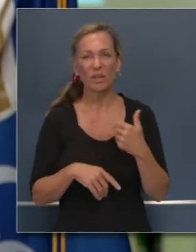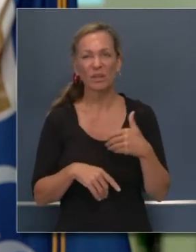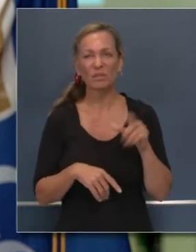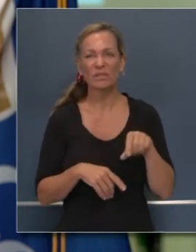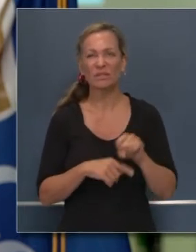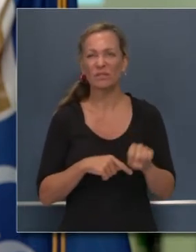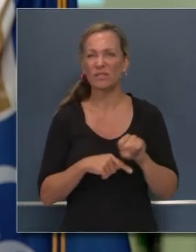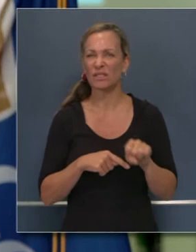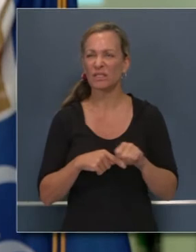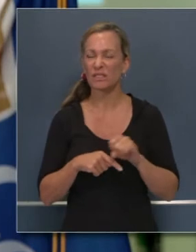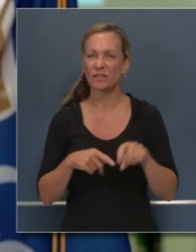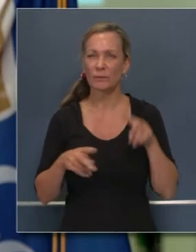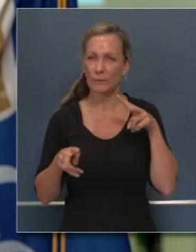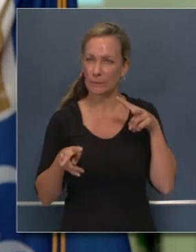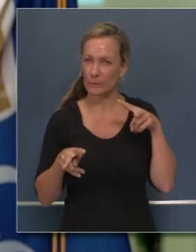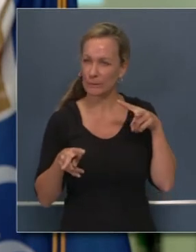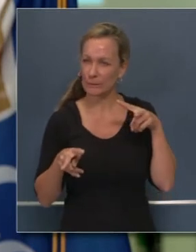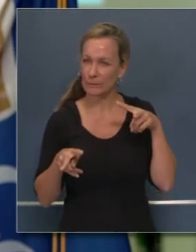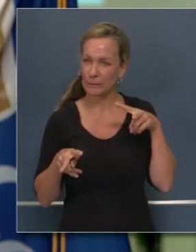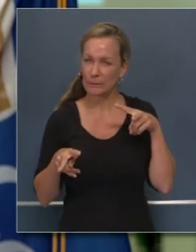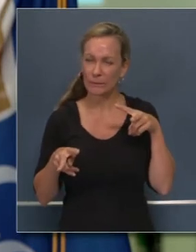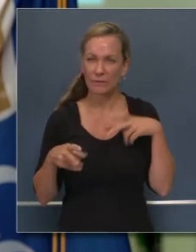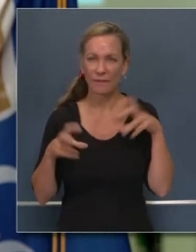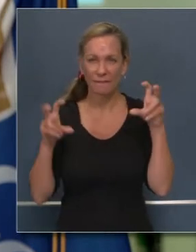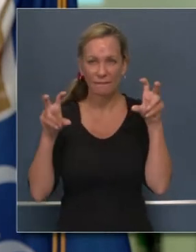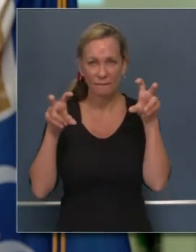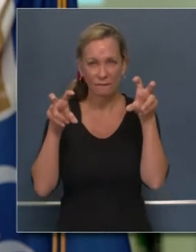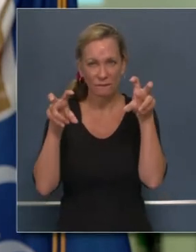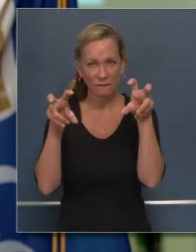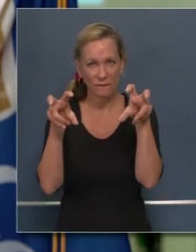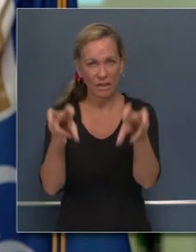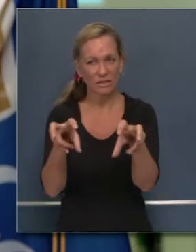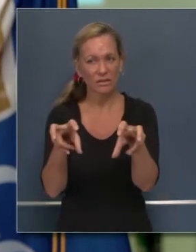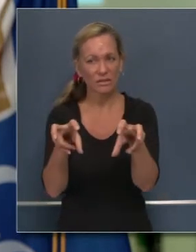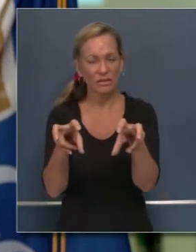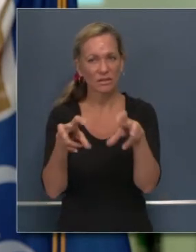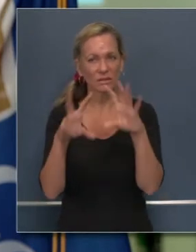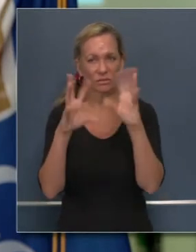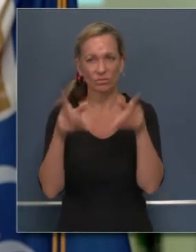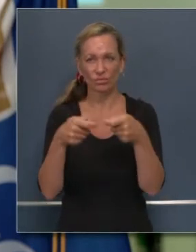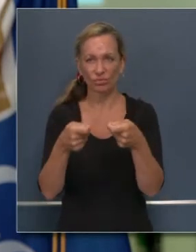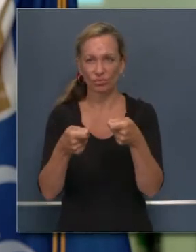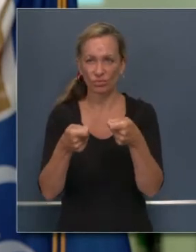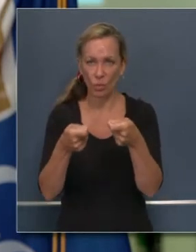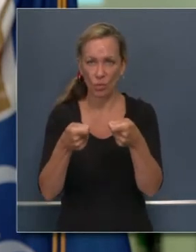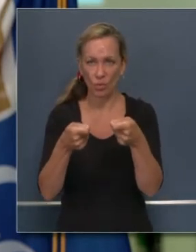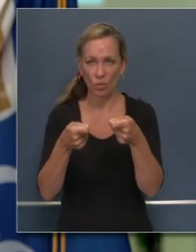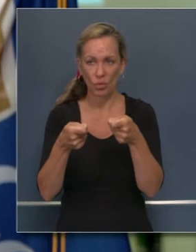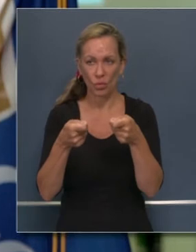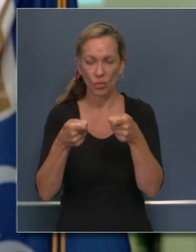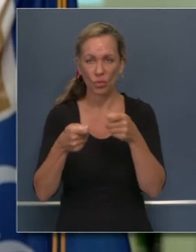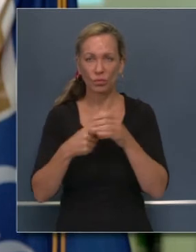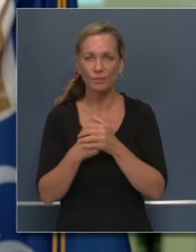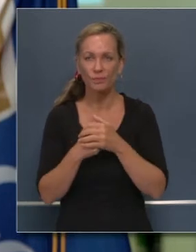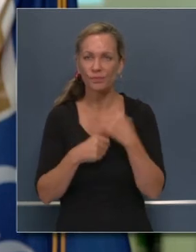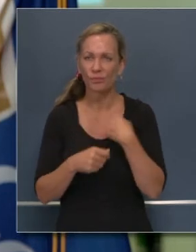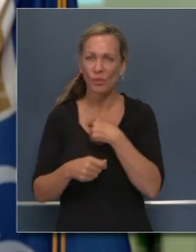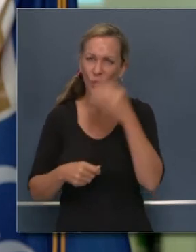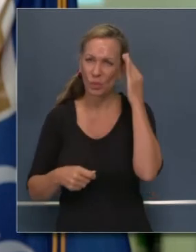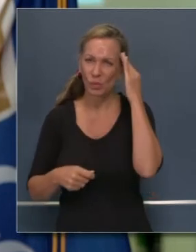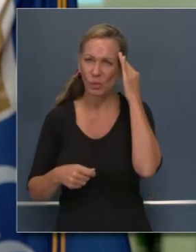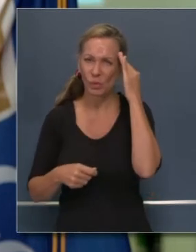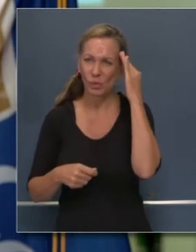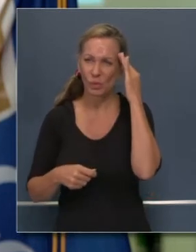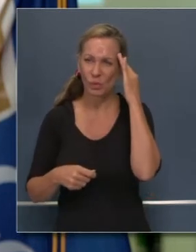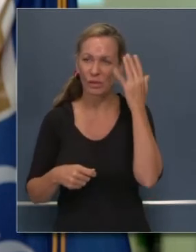y seguiremos poniendo todos nuestros recursos al servicio de eso, porque este fin de semana tenemos condiciones que